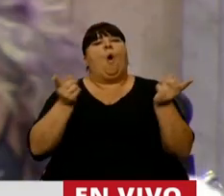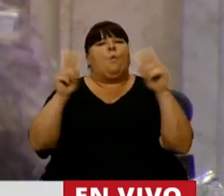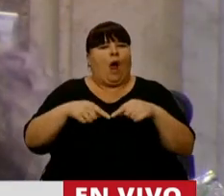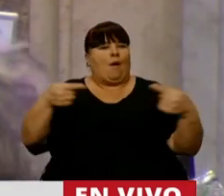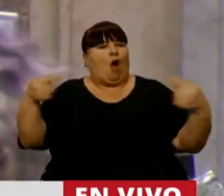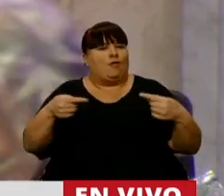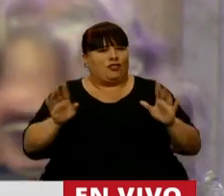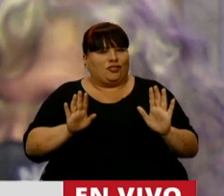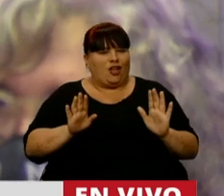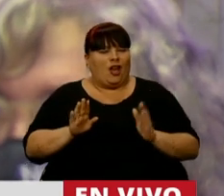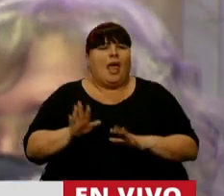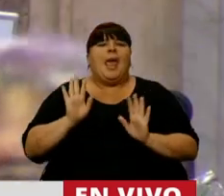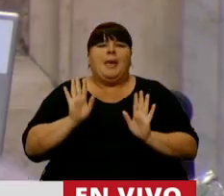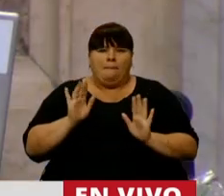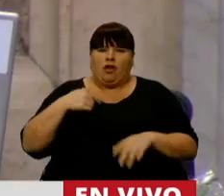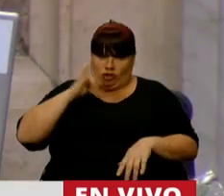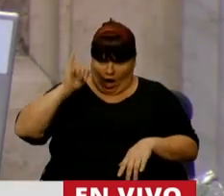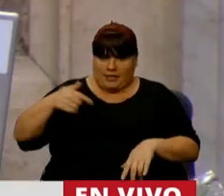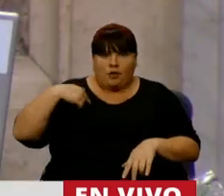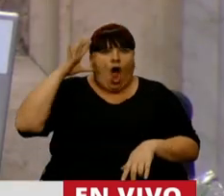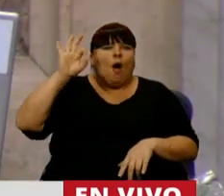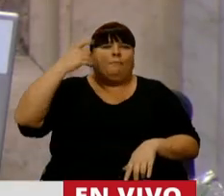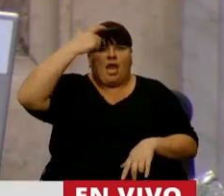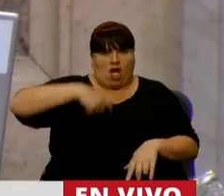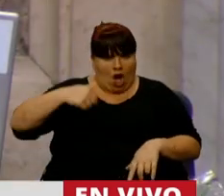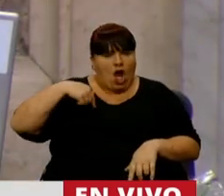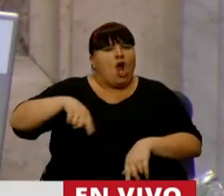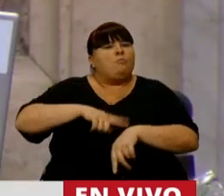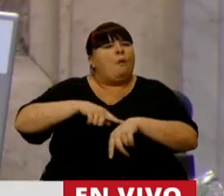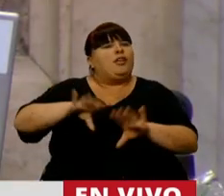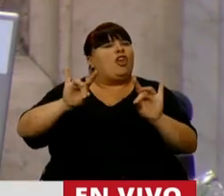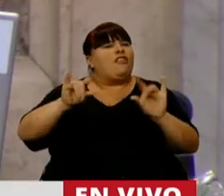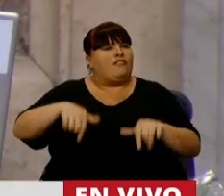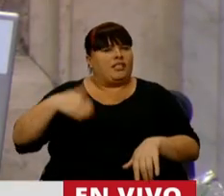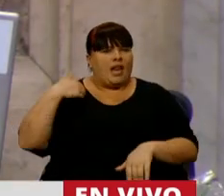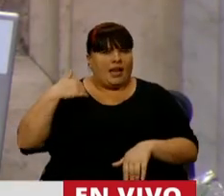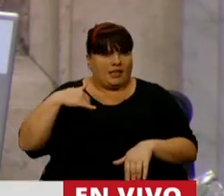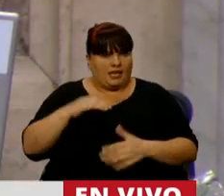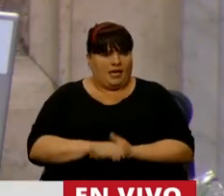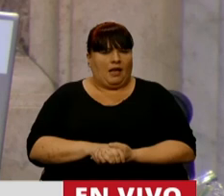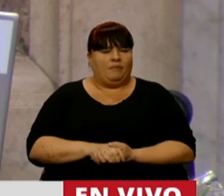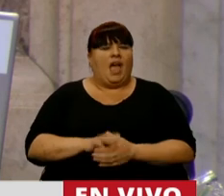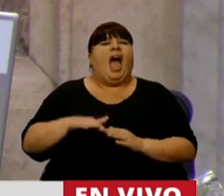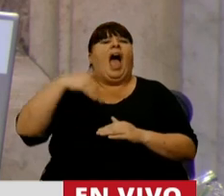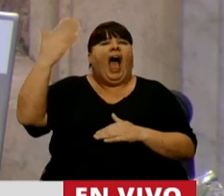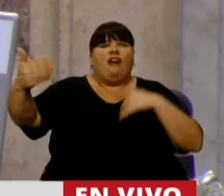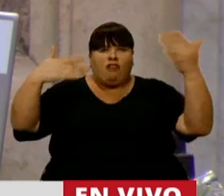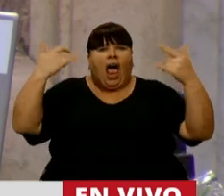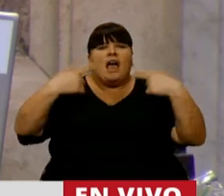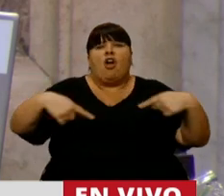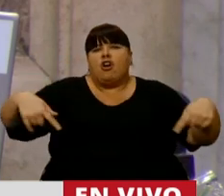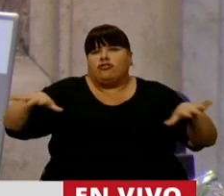oposición. Pero sí me hago cargo de mi opinión personal de que estamos en un momento muy difícil en la Argentina. Y que afuera pasan cosas